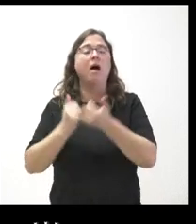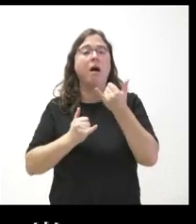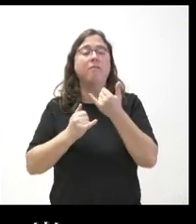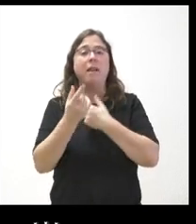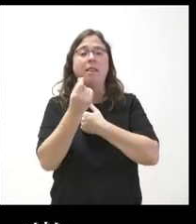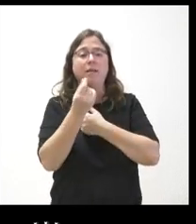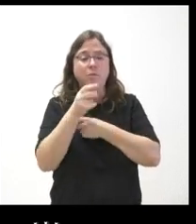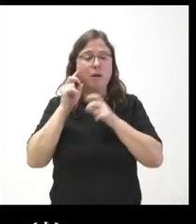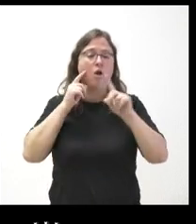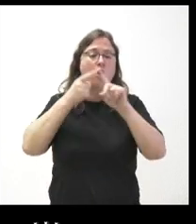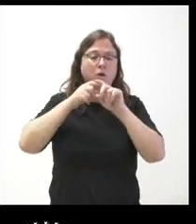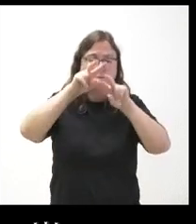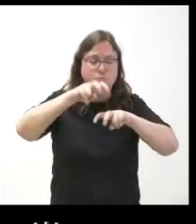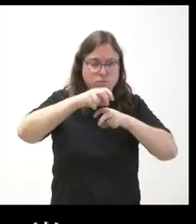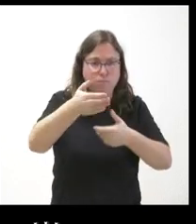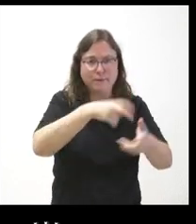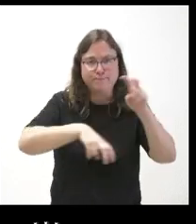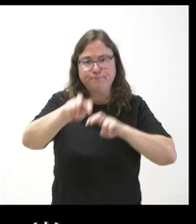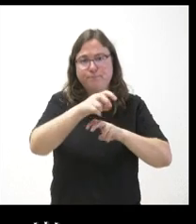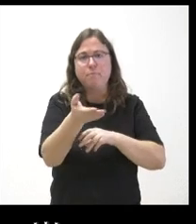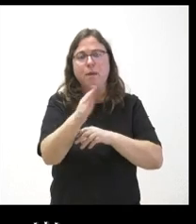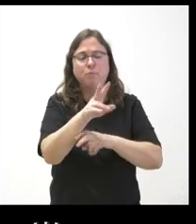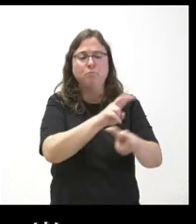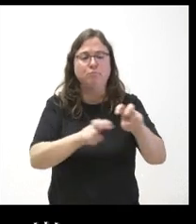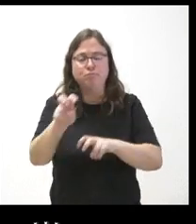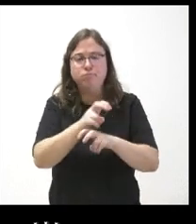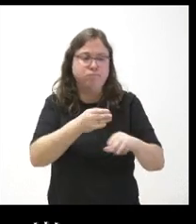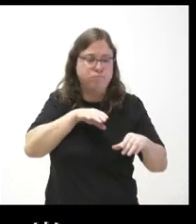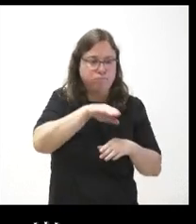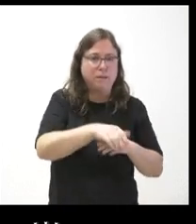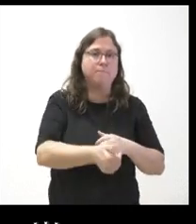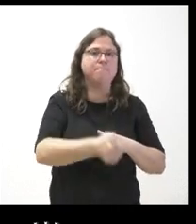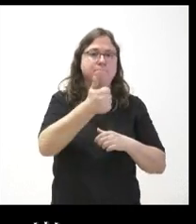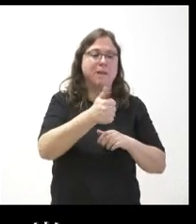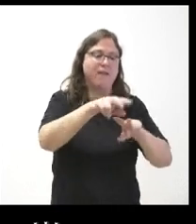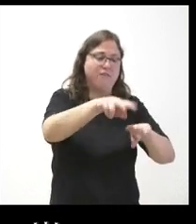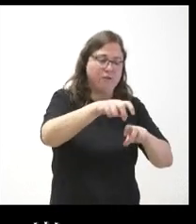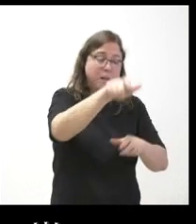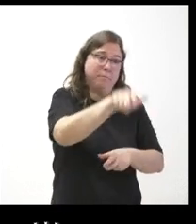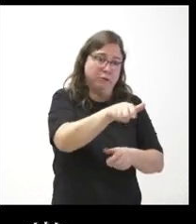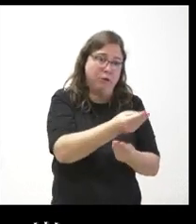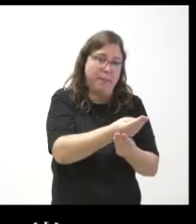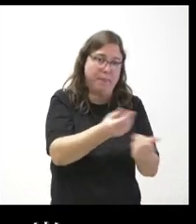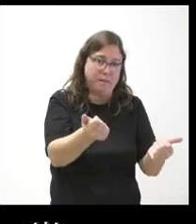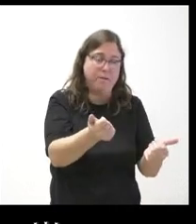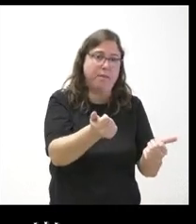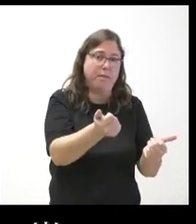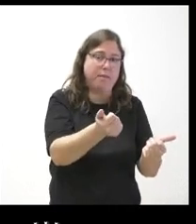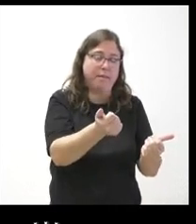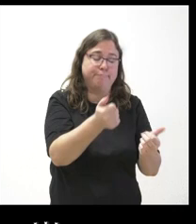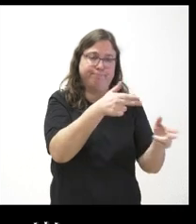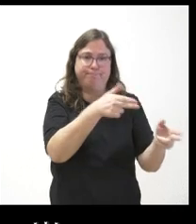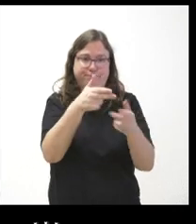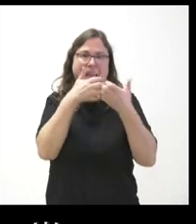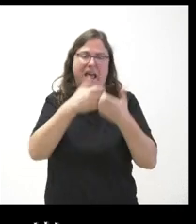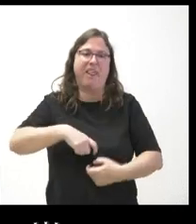las cantidades que se podrían destinar a un mayor número de fosas de personas desaparecidas violentamente en